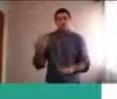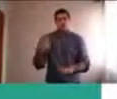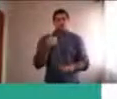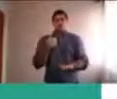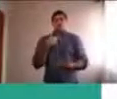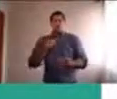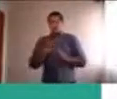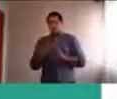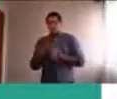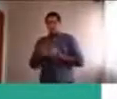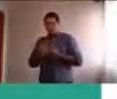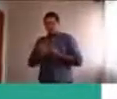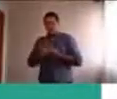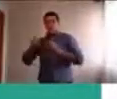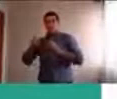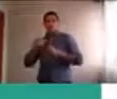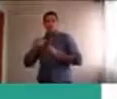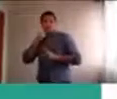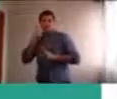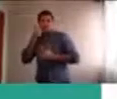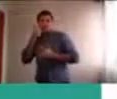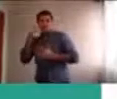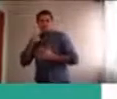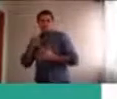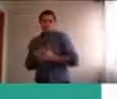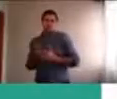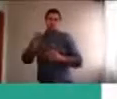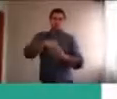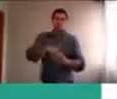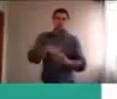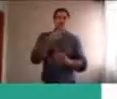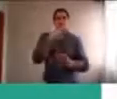pueden ser preguntas, o como decía Barbie, temas de conversación.